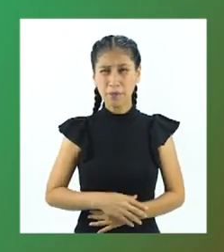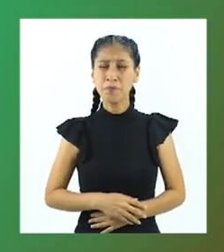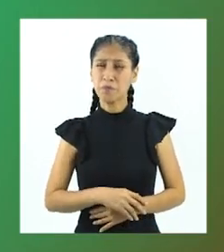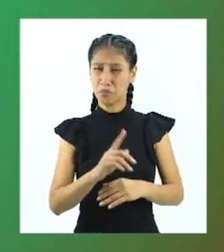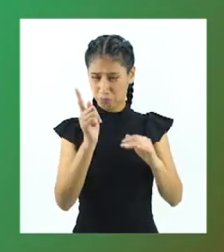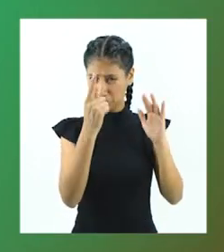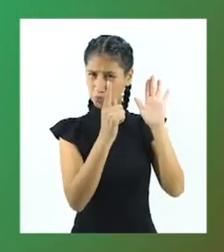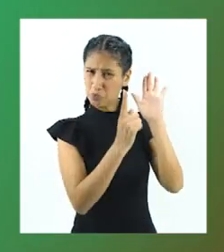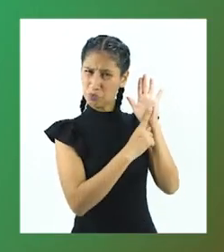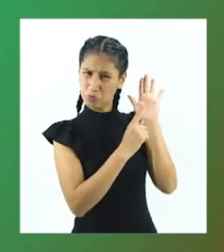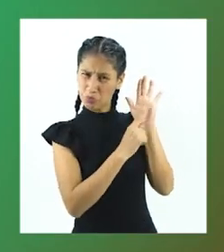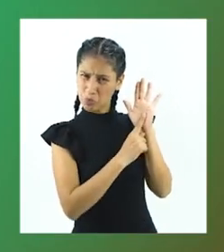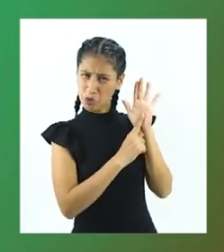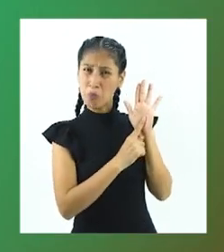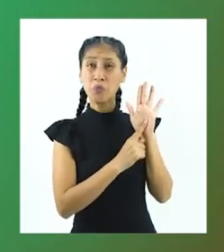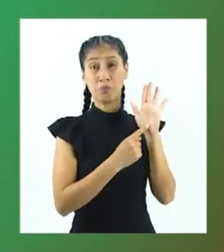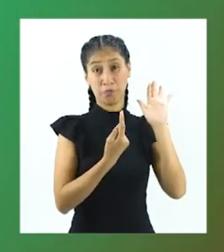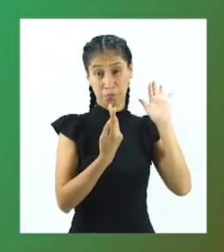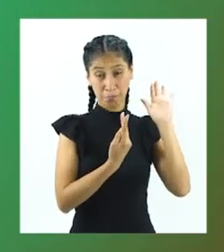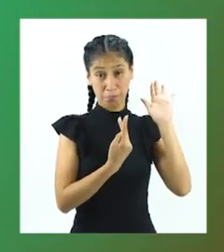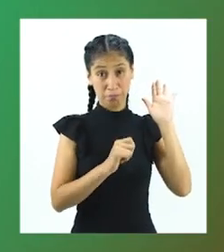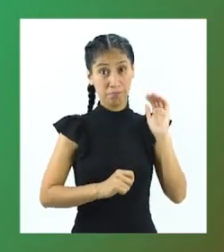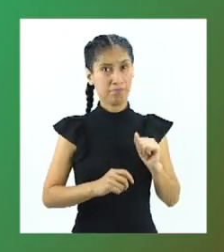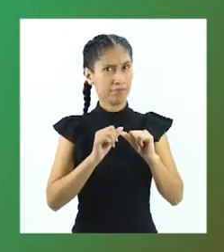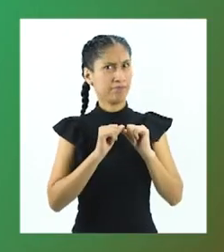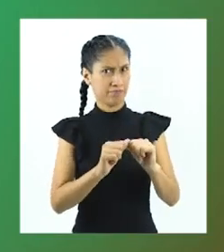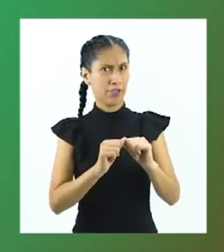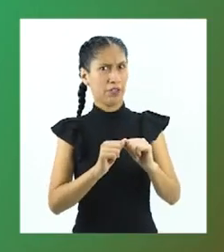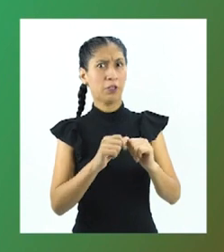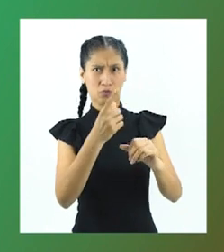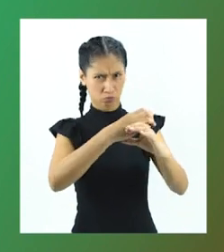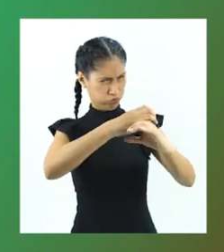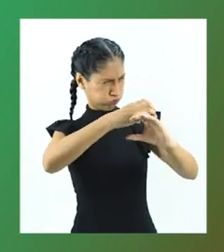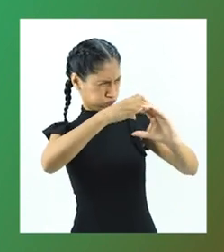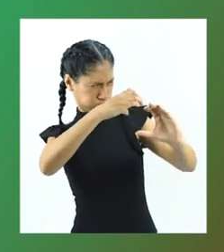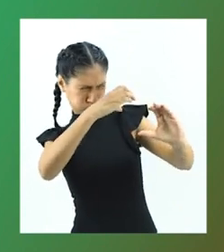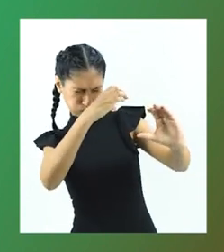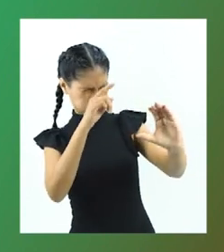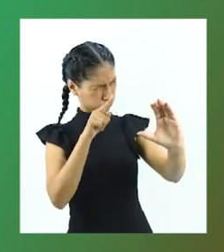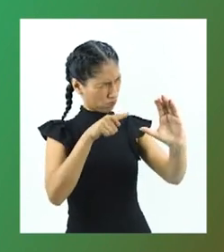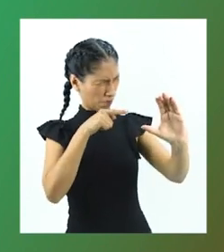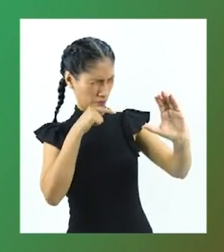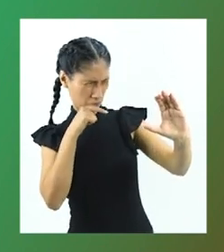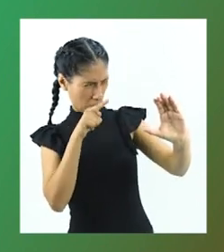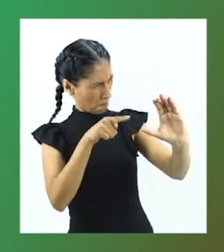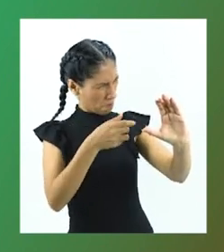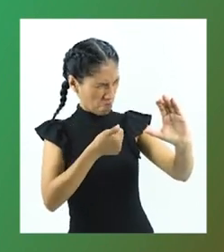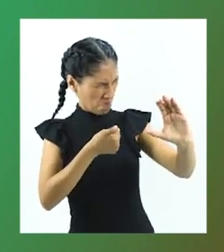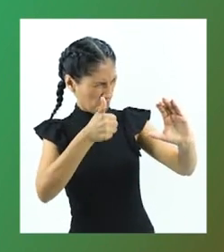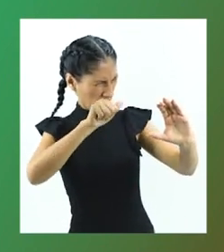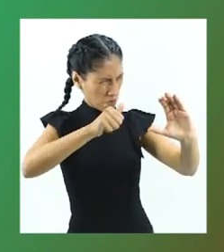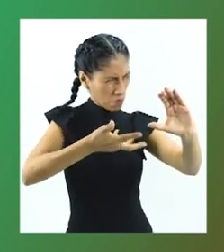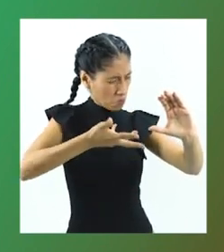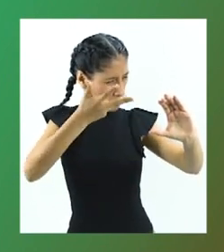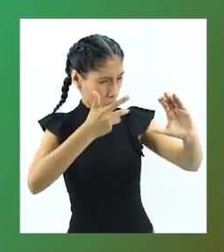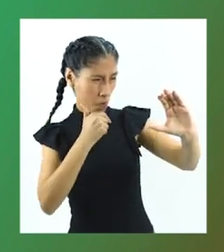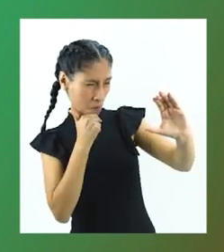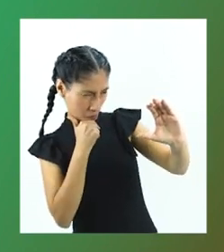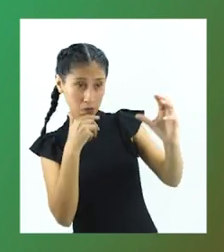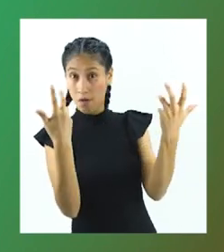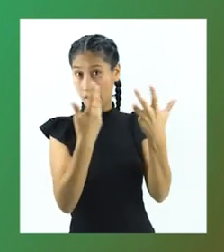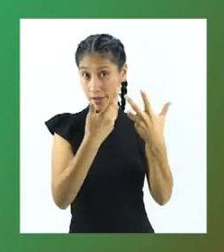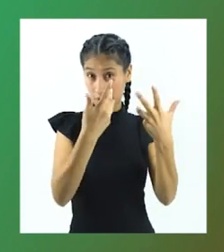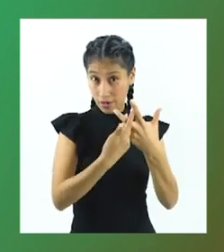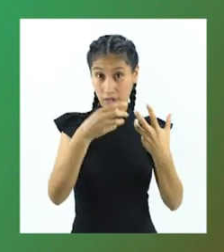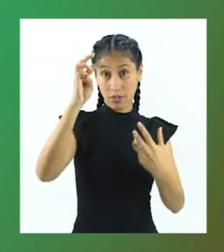para crear conocimientos científicos es necesario seguir el camino de los investigadores para resolver problemas. Ese camino es